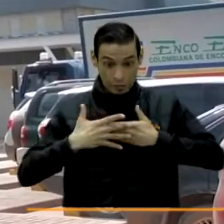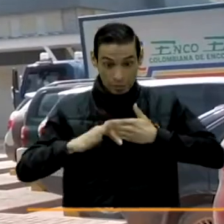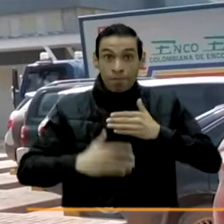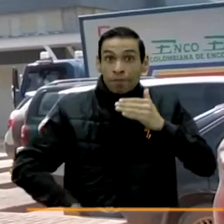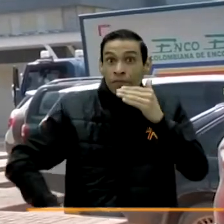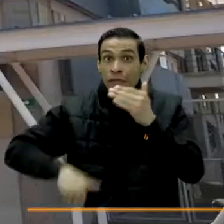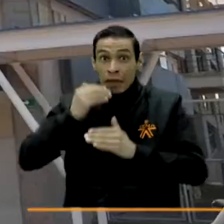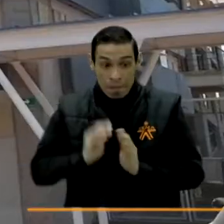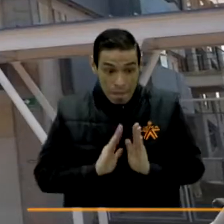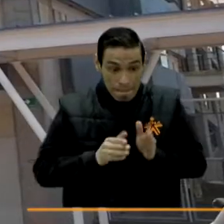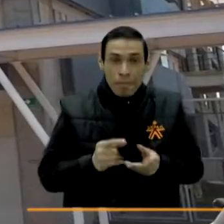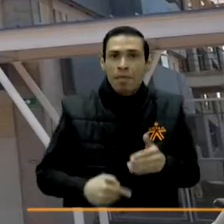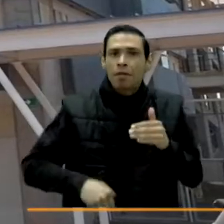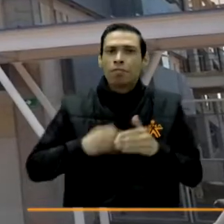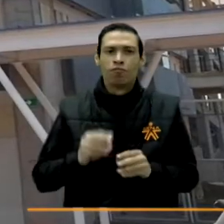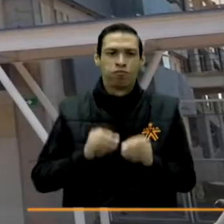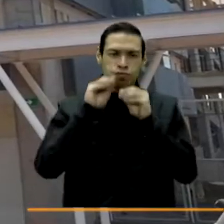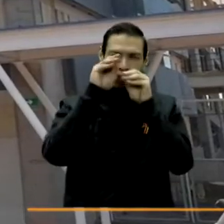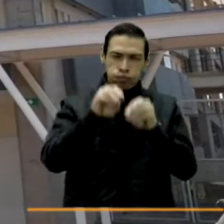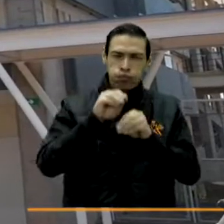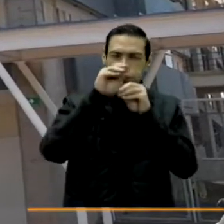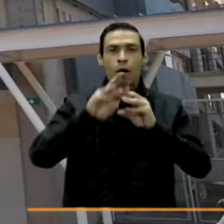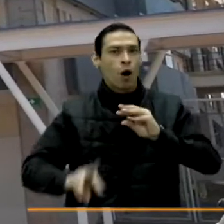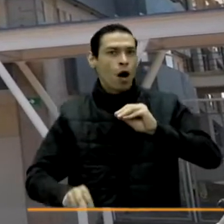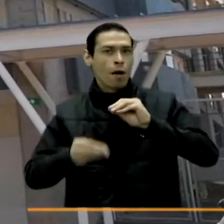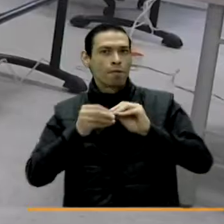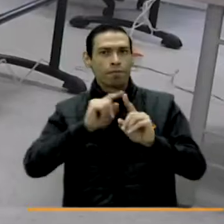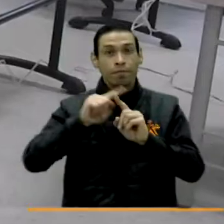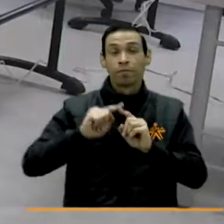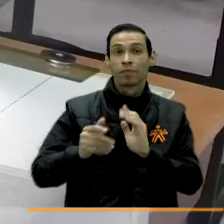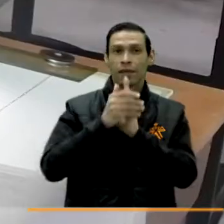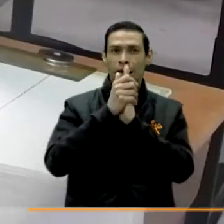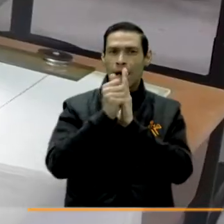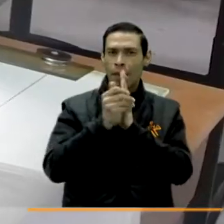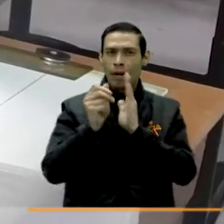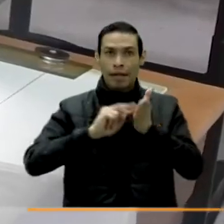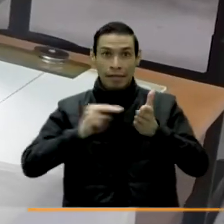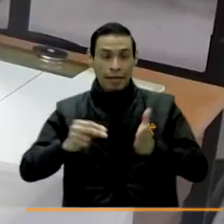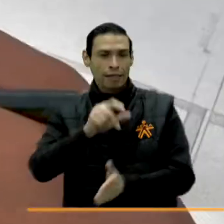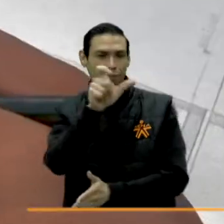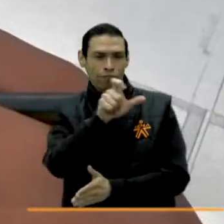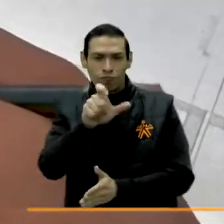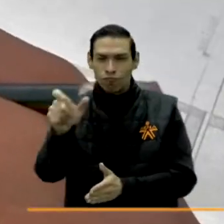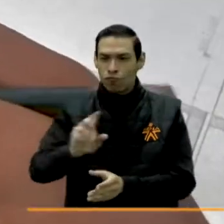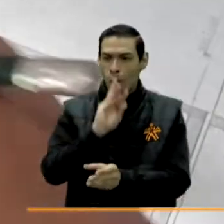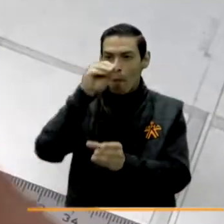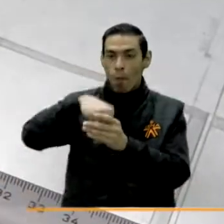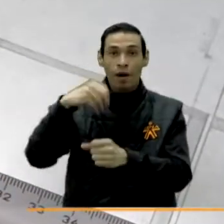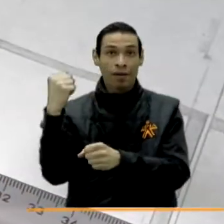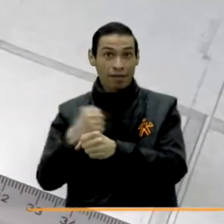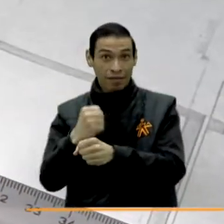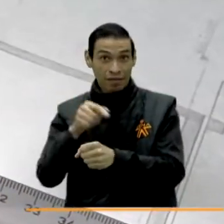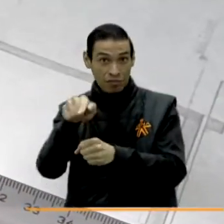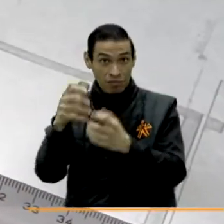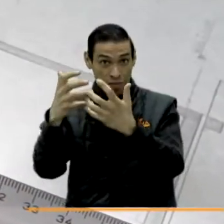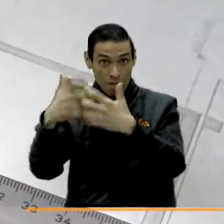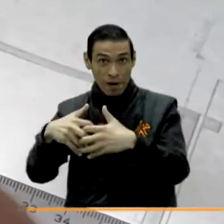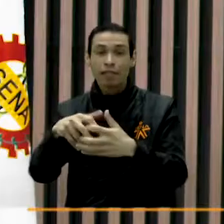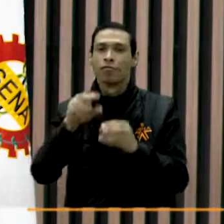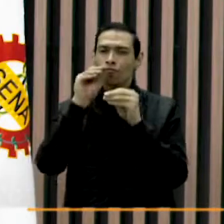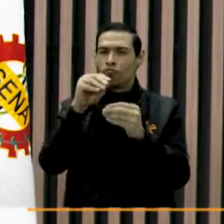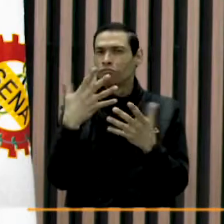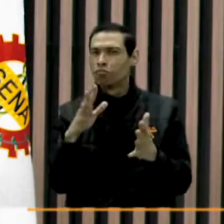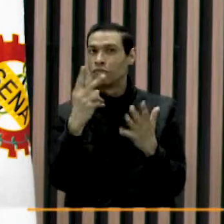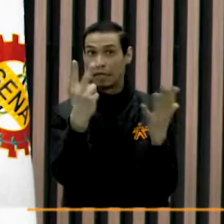una primera fase realizaremos la capacitación complementaria en habilidades técnicas para 700 empleados de esa